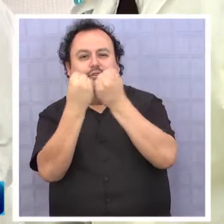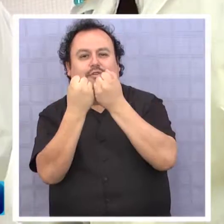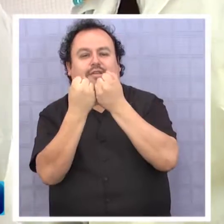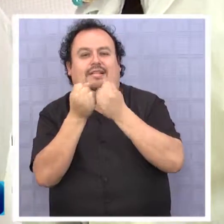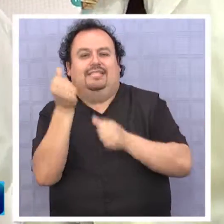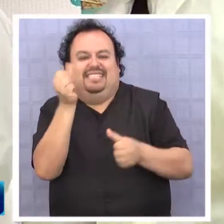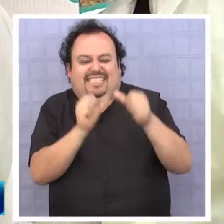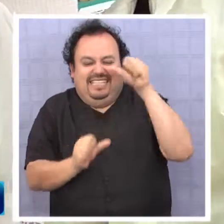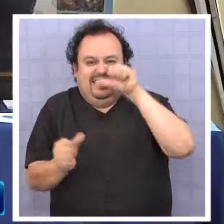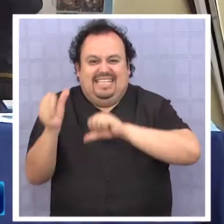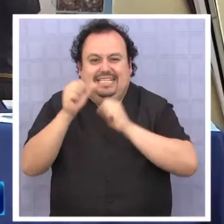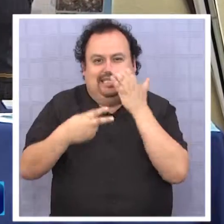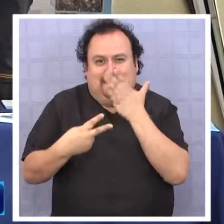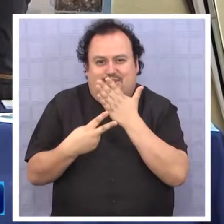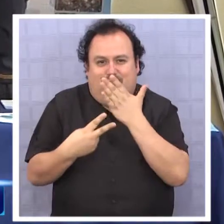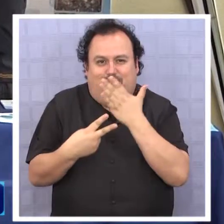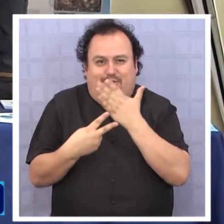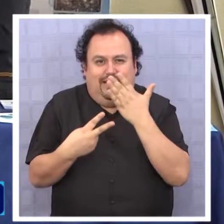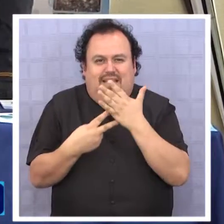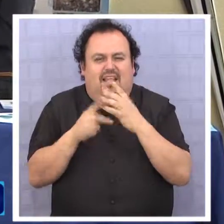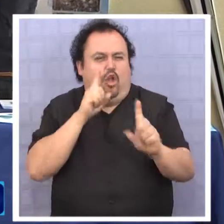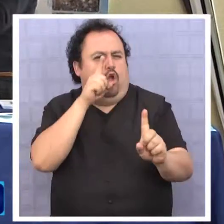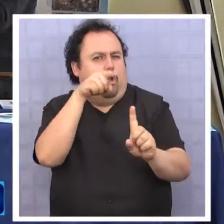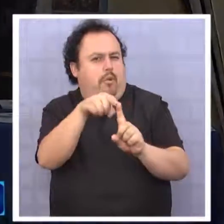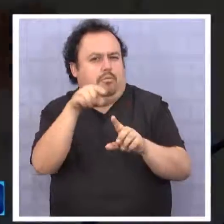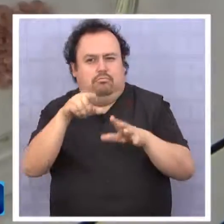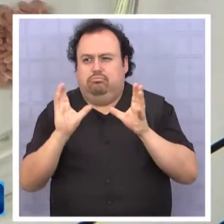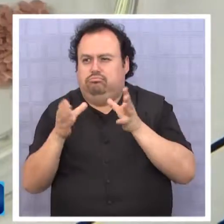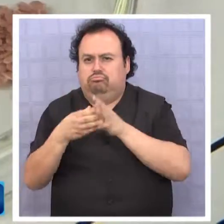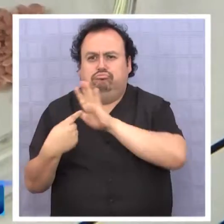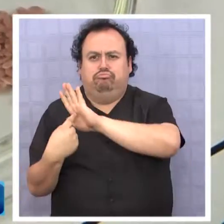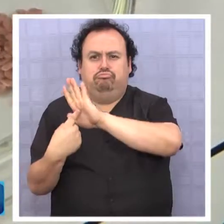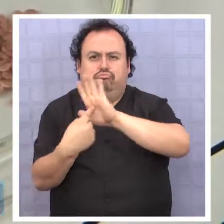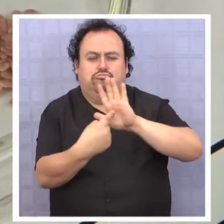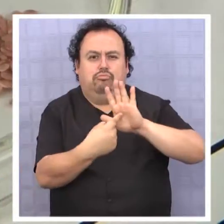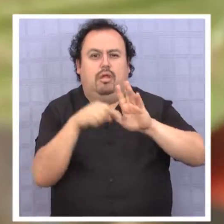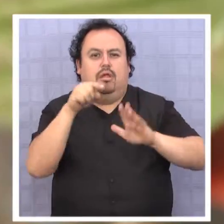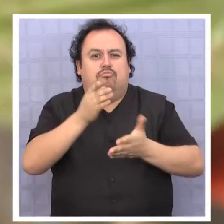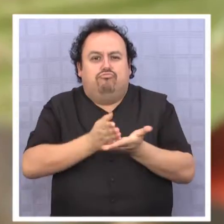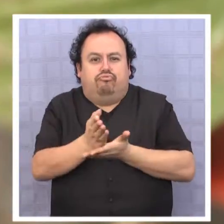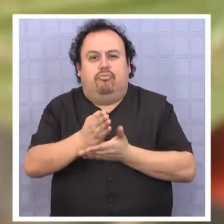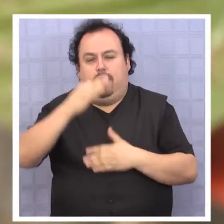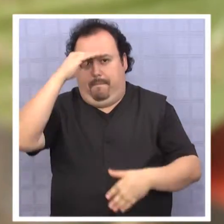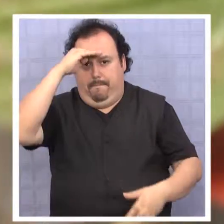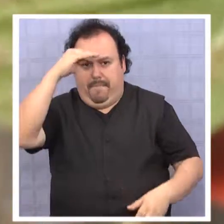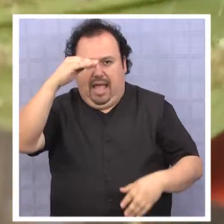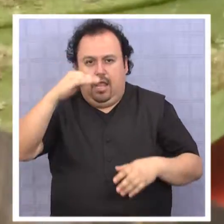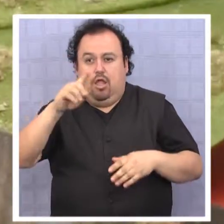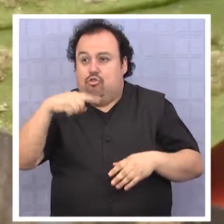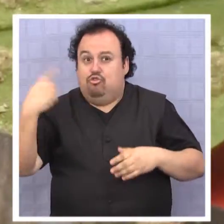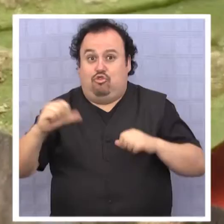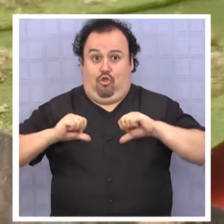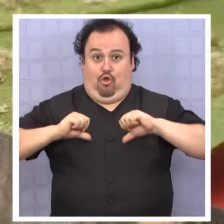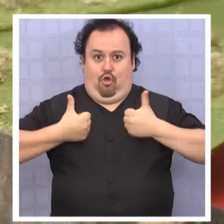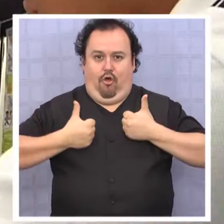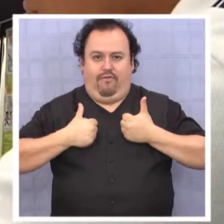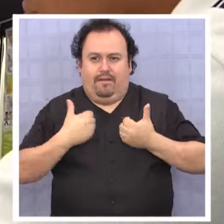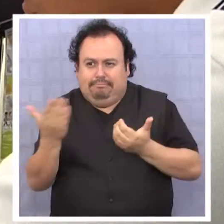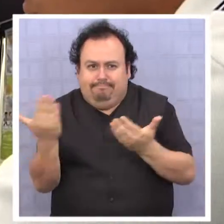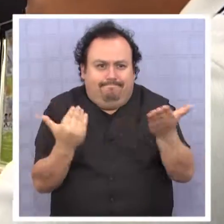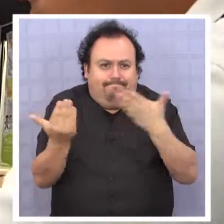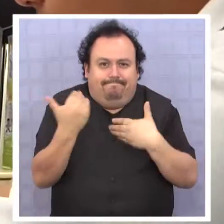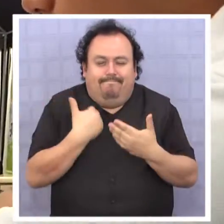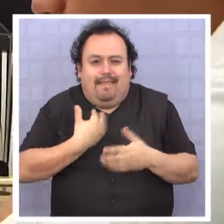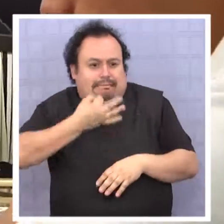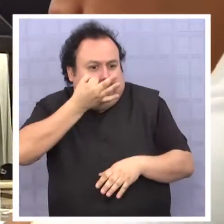Ciencia y Tecnología. La finalidad de esta competencia, que se inició en mayo, es acercar a los jóvenes a la ciencia, en